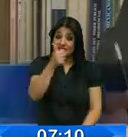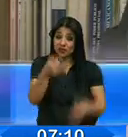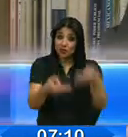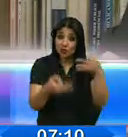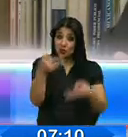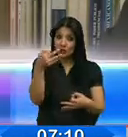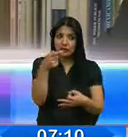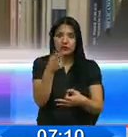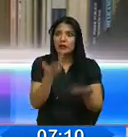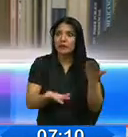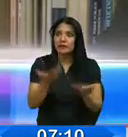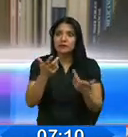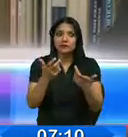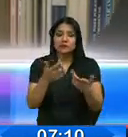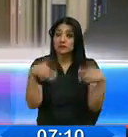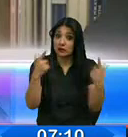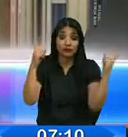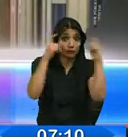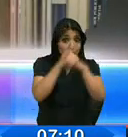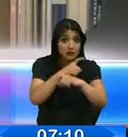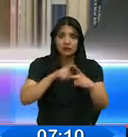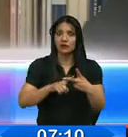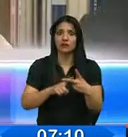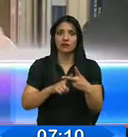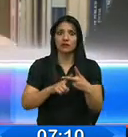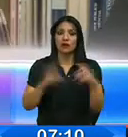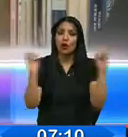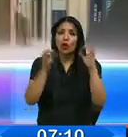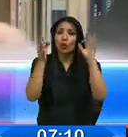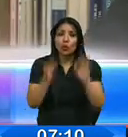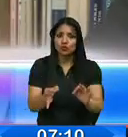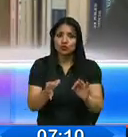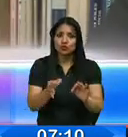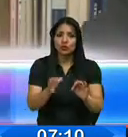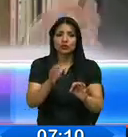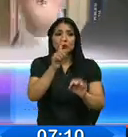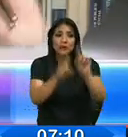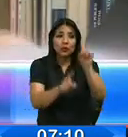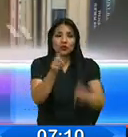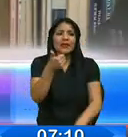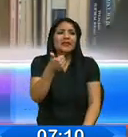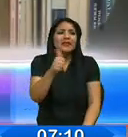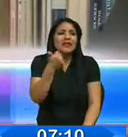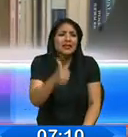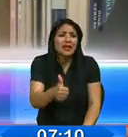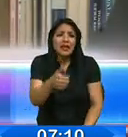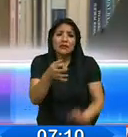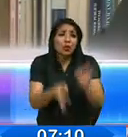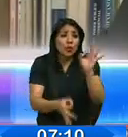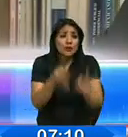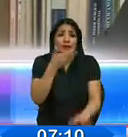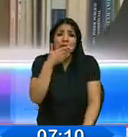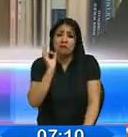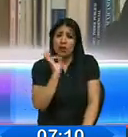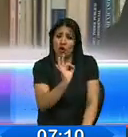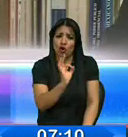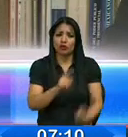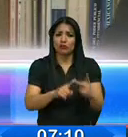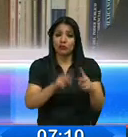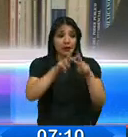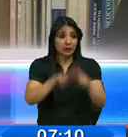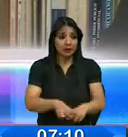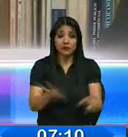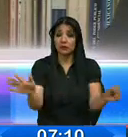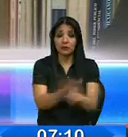más felices que ha resuelto ese juez o tal vez por casualidad yo le tomo los 10 casos mejores que ha resuelto o le voy a poder revisar